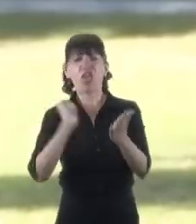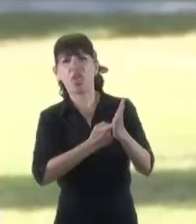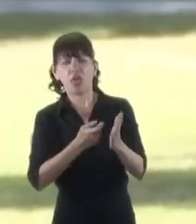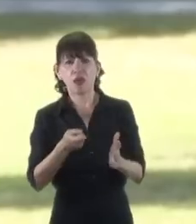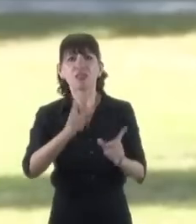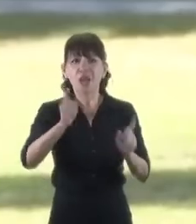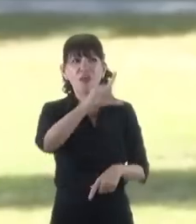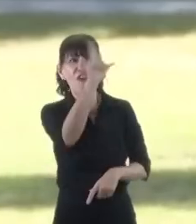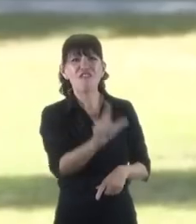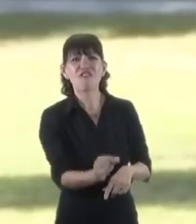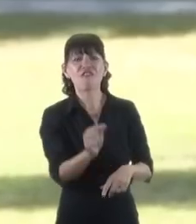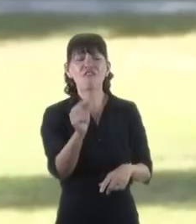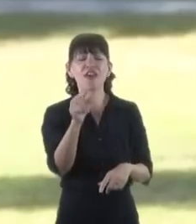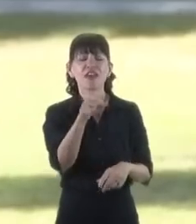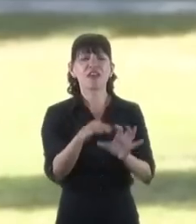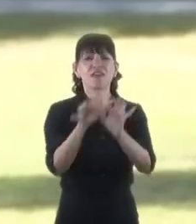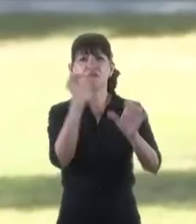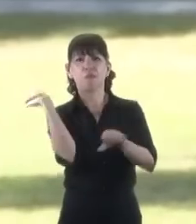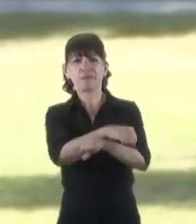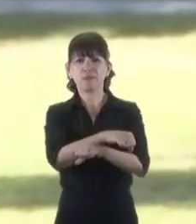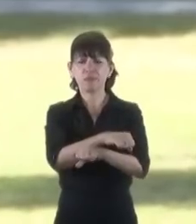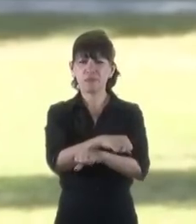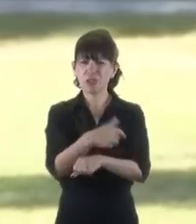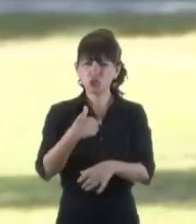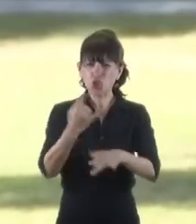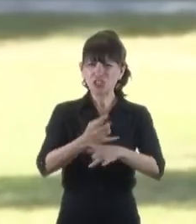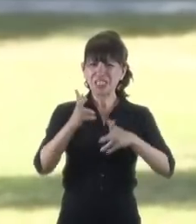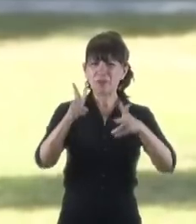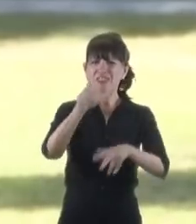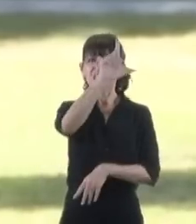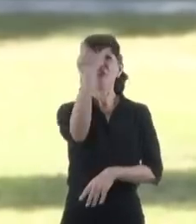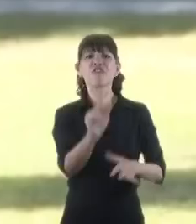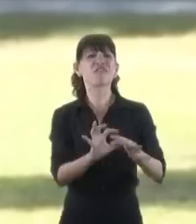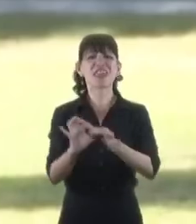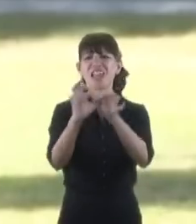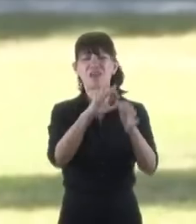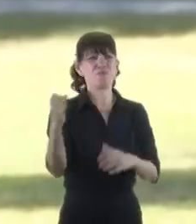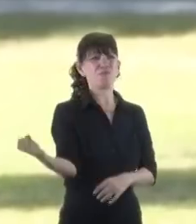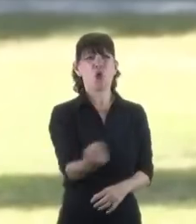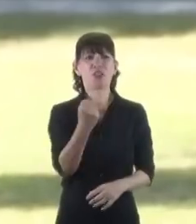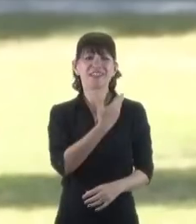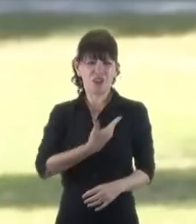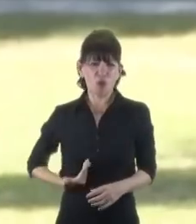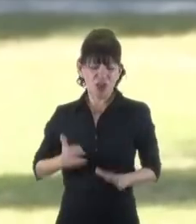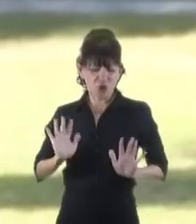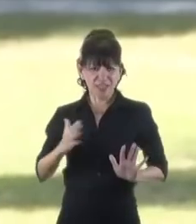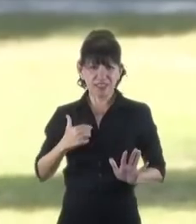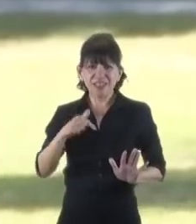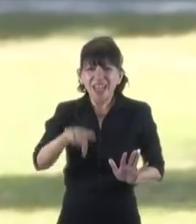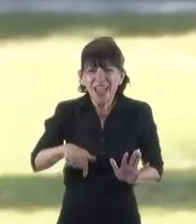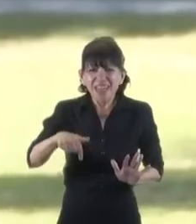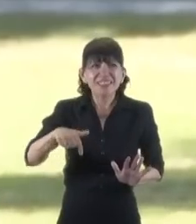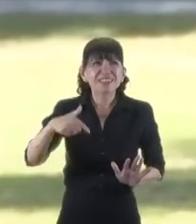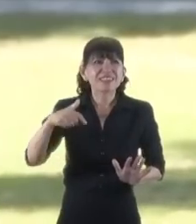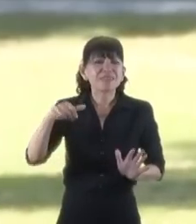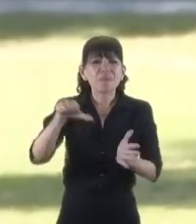de la defensa del federalismo uno de los pilares de mi gobierno. Este es un país profundamente federal por